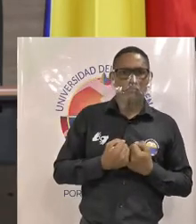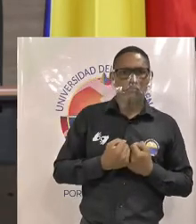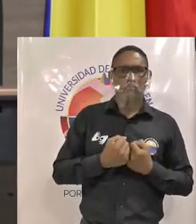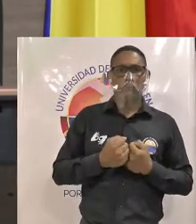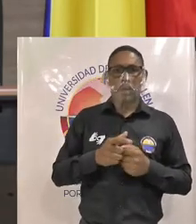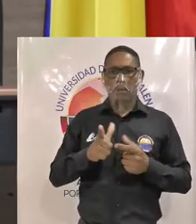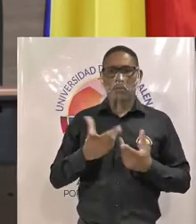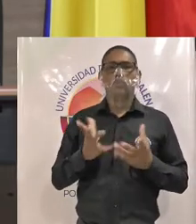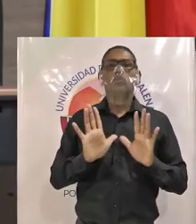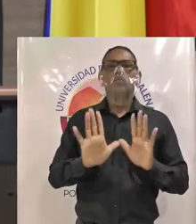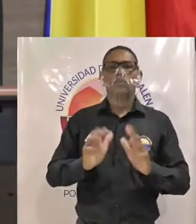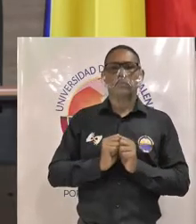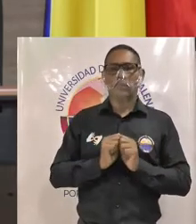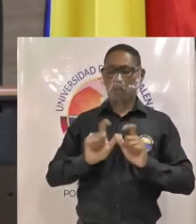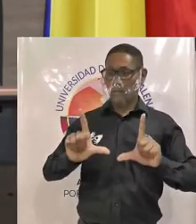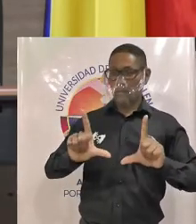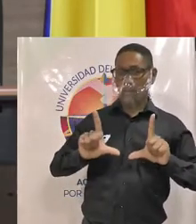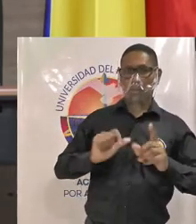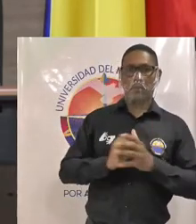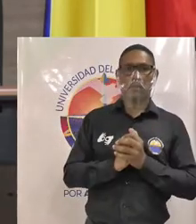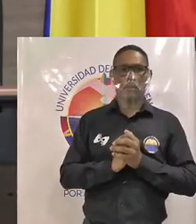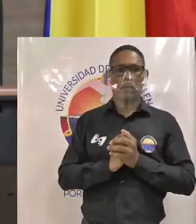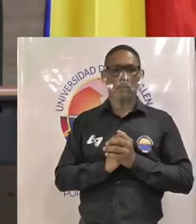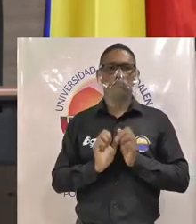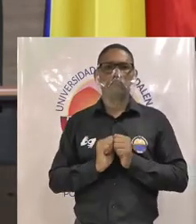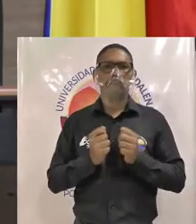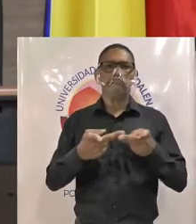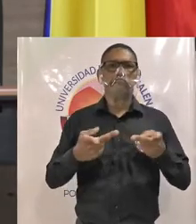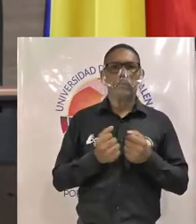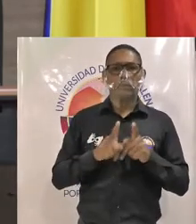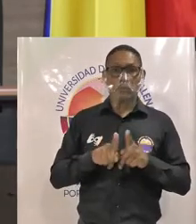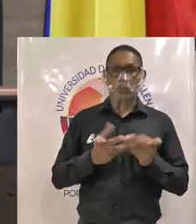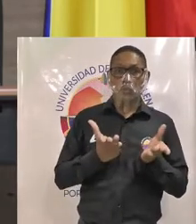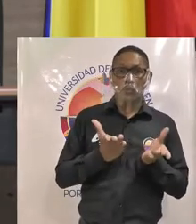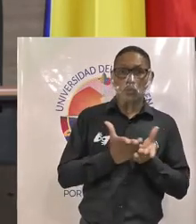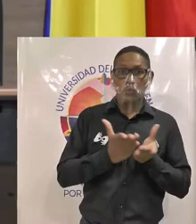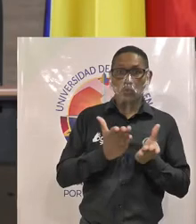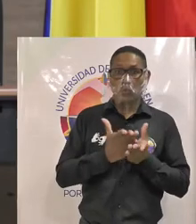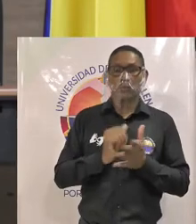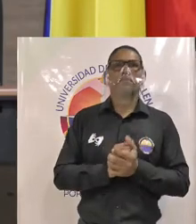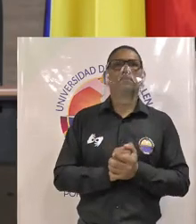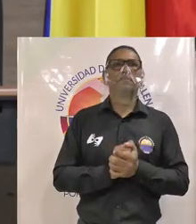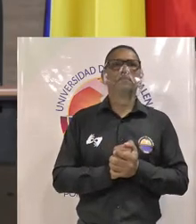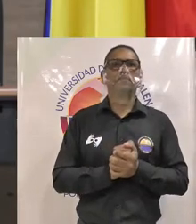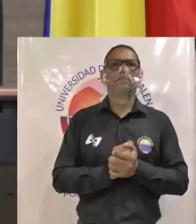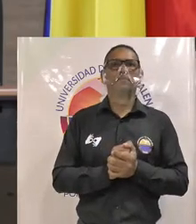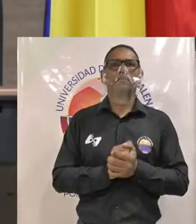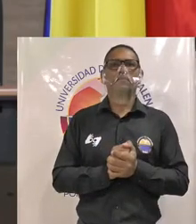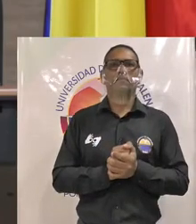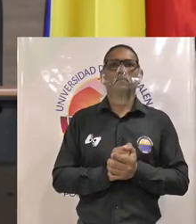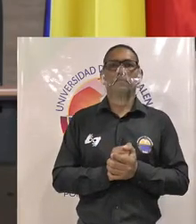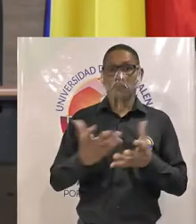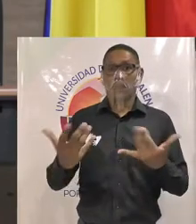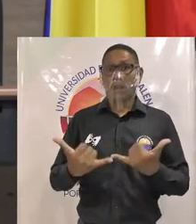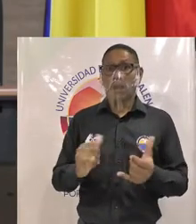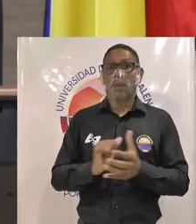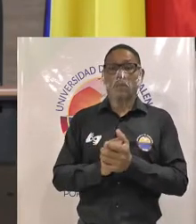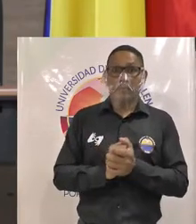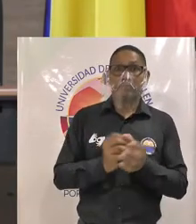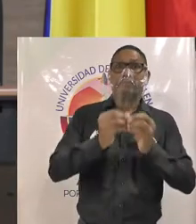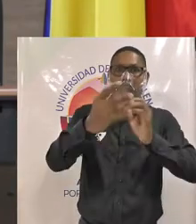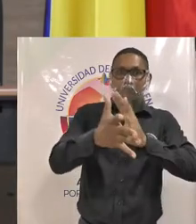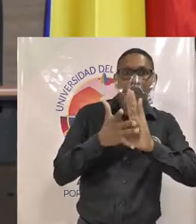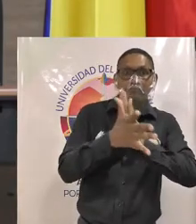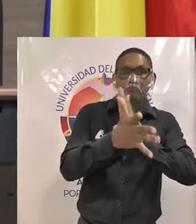graduados candidatos y espacio para estudiantes candidatos quiero recordar